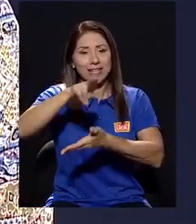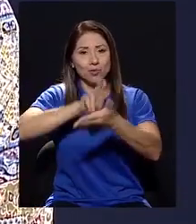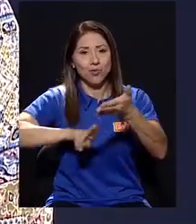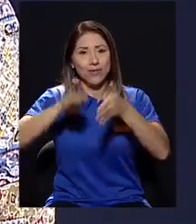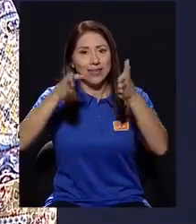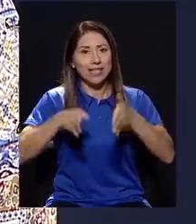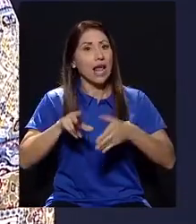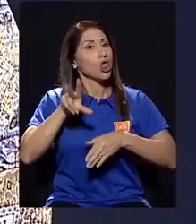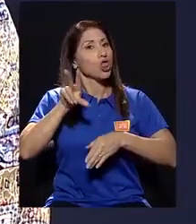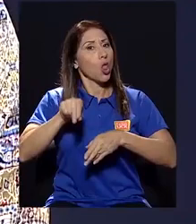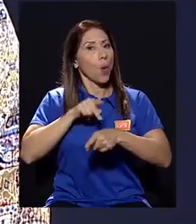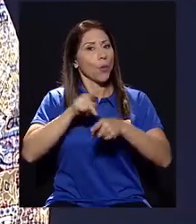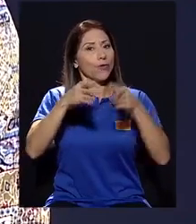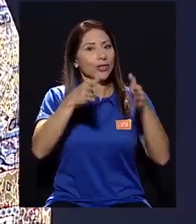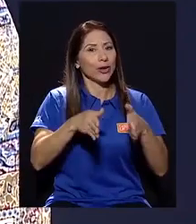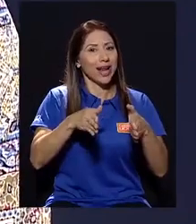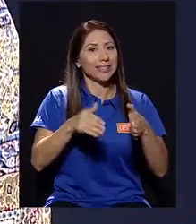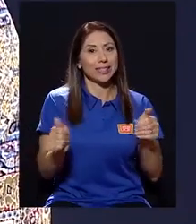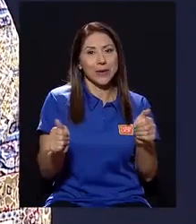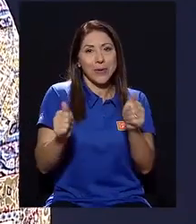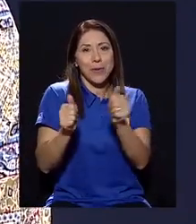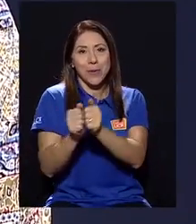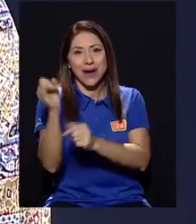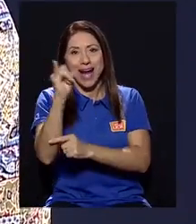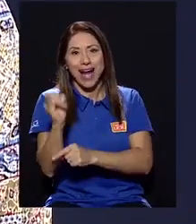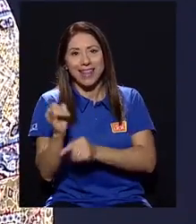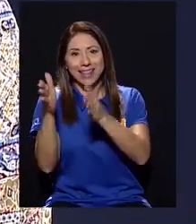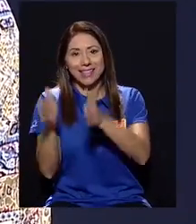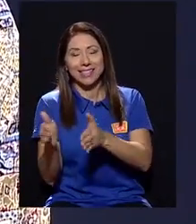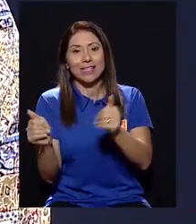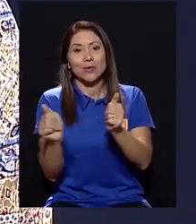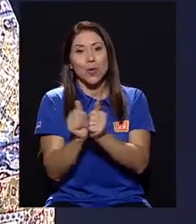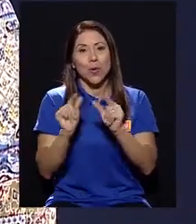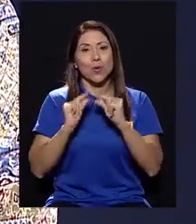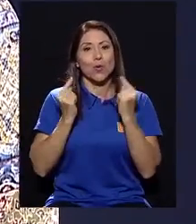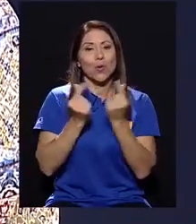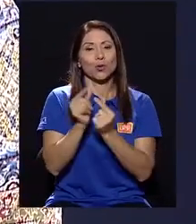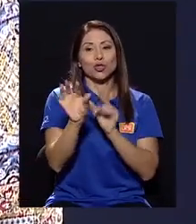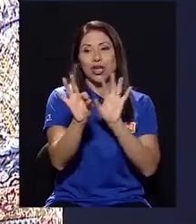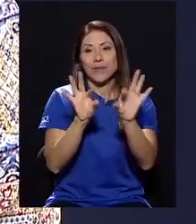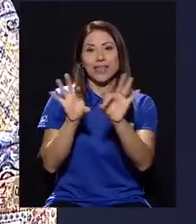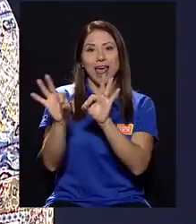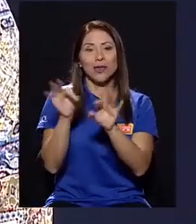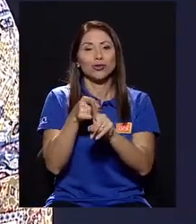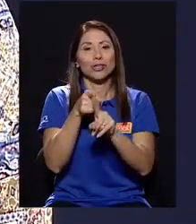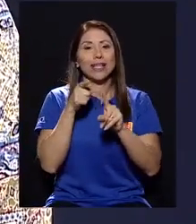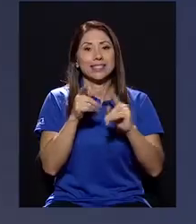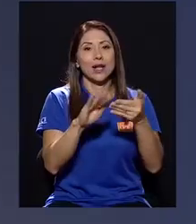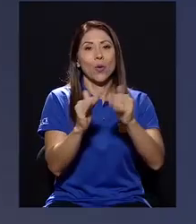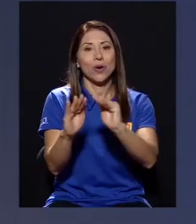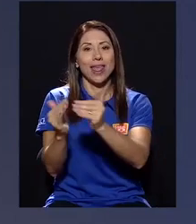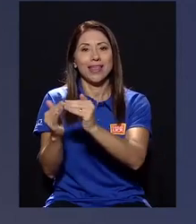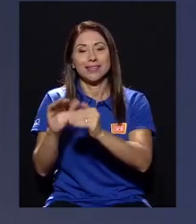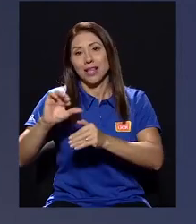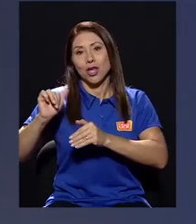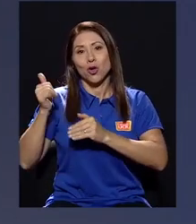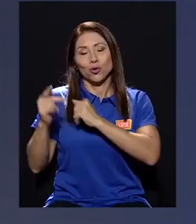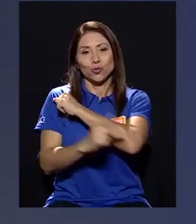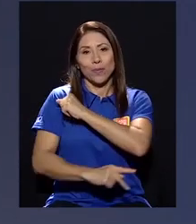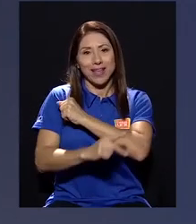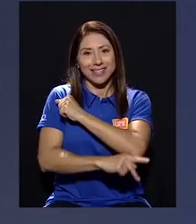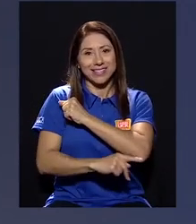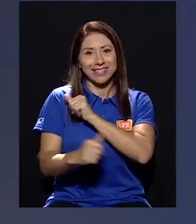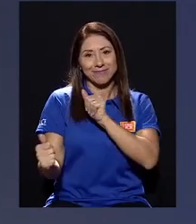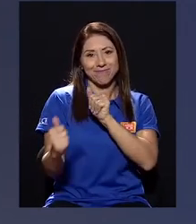profesionales a la par de artistas y grupos invitados de comunidades y de otros países que nos acompañaron en